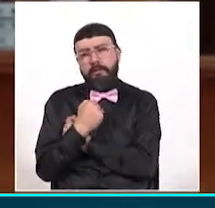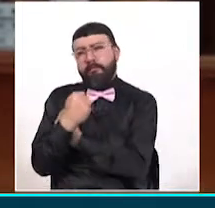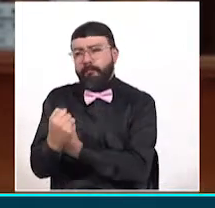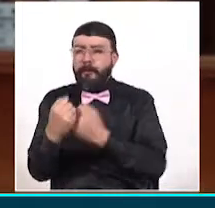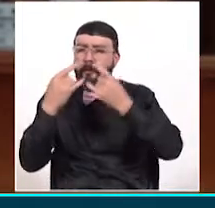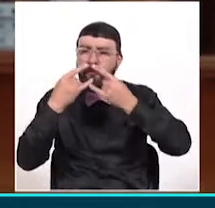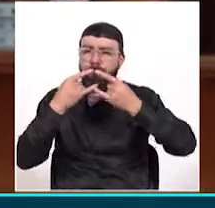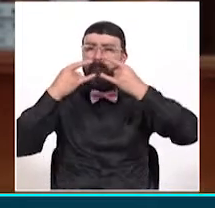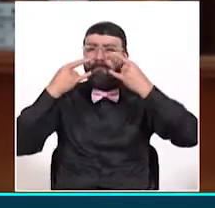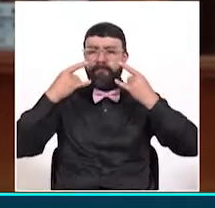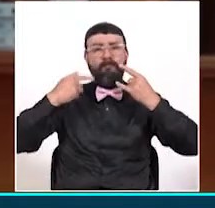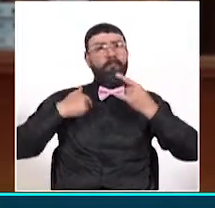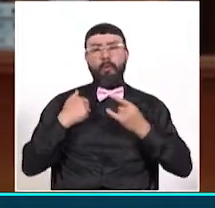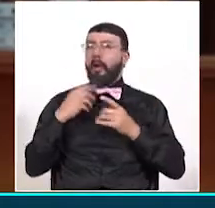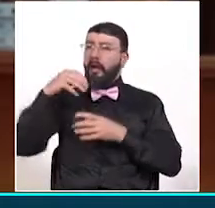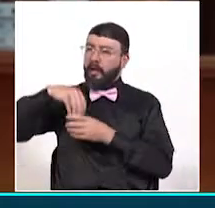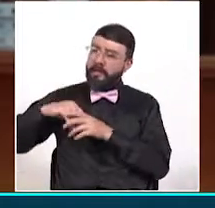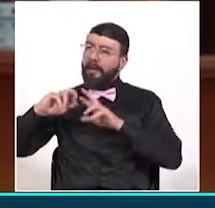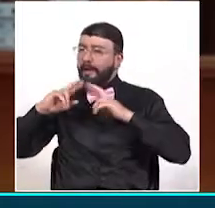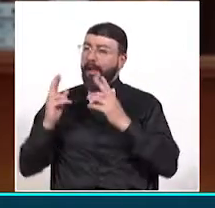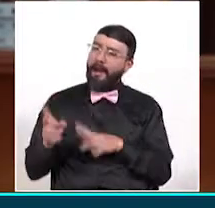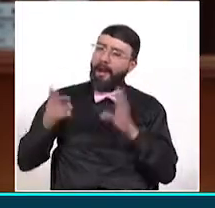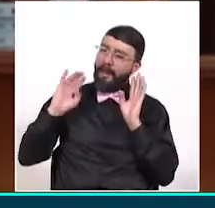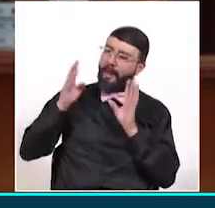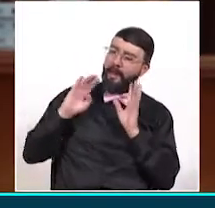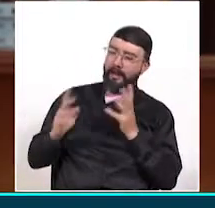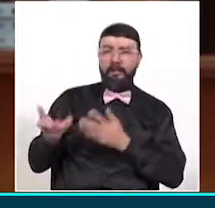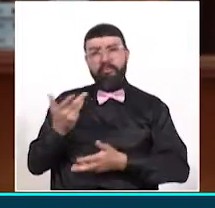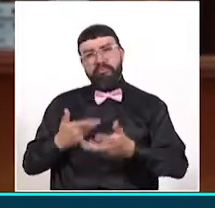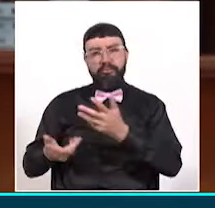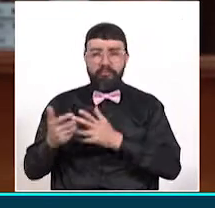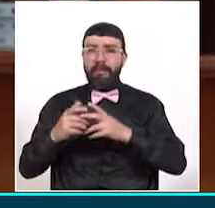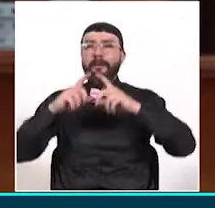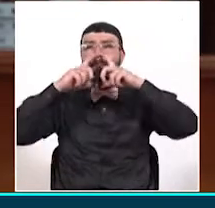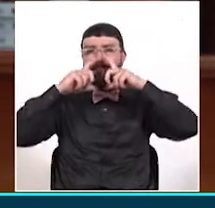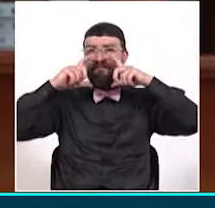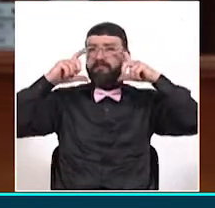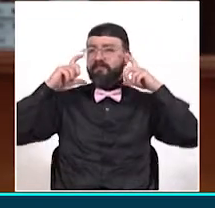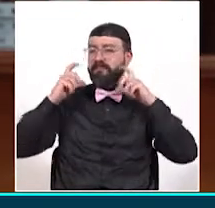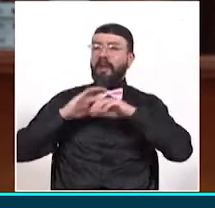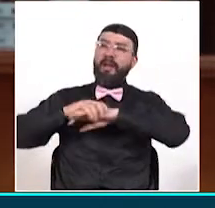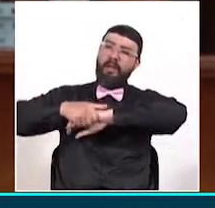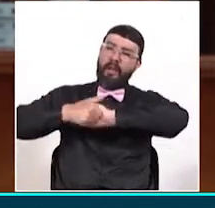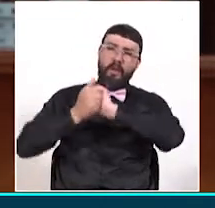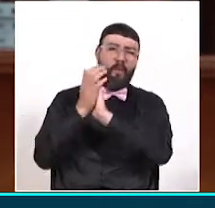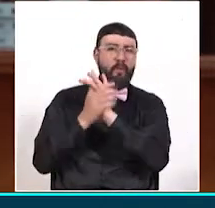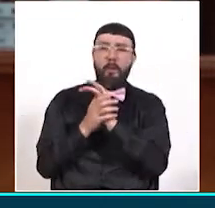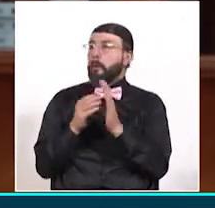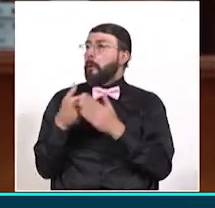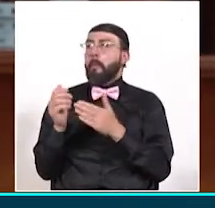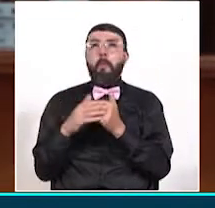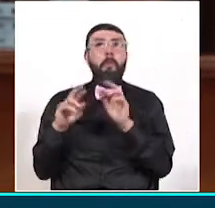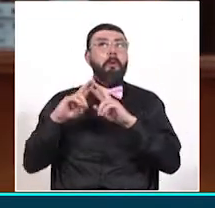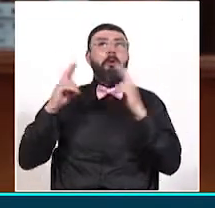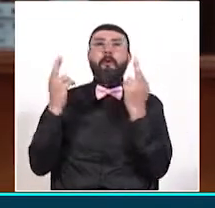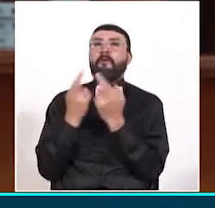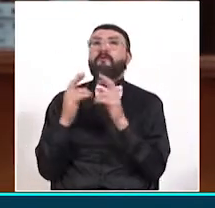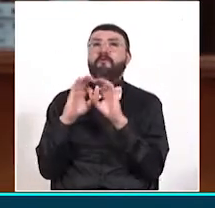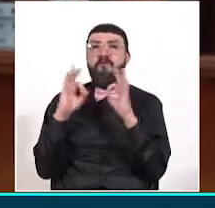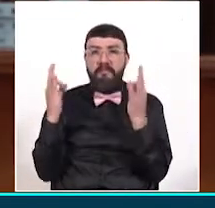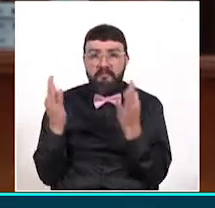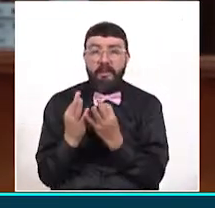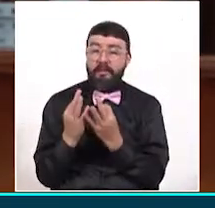seres queridos como cuidándonos y cuidándolos. Así tengamos reuniones, tenemos que cuidarnos y cuando estemos